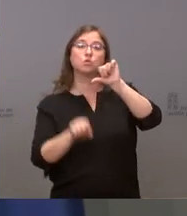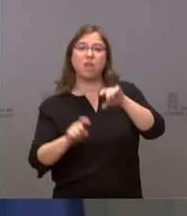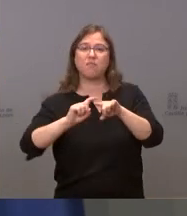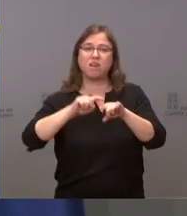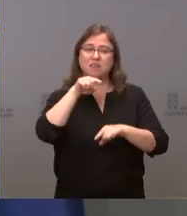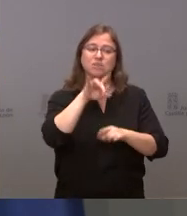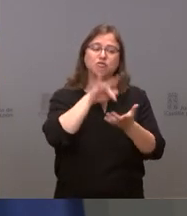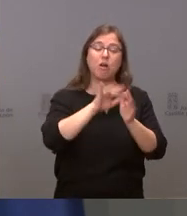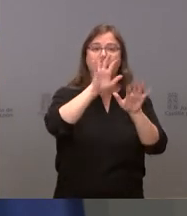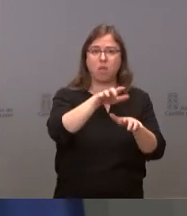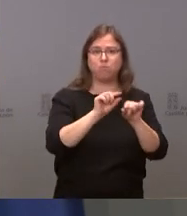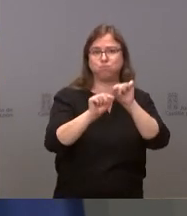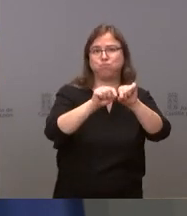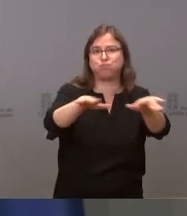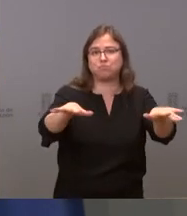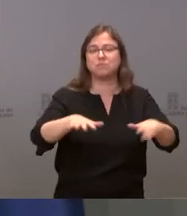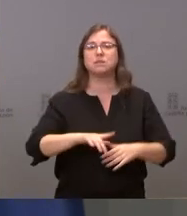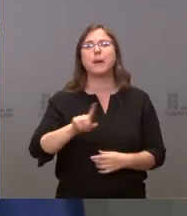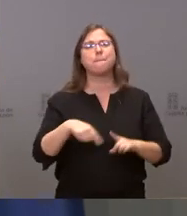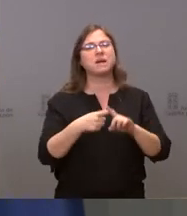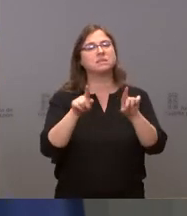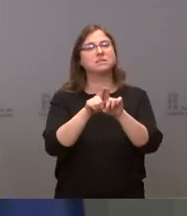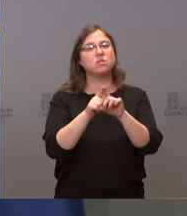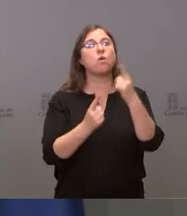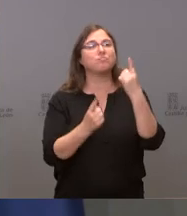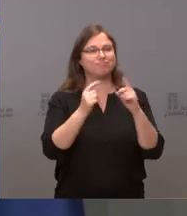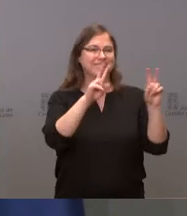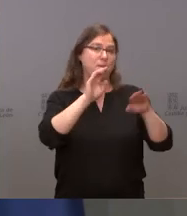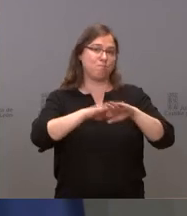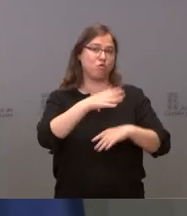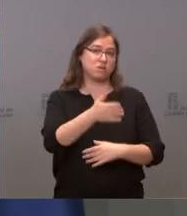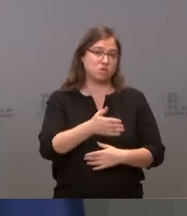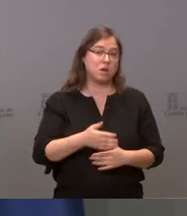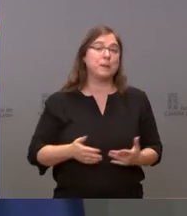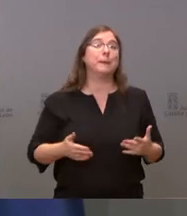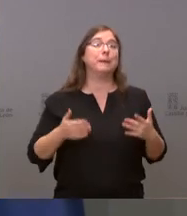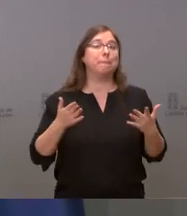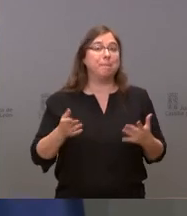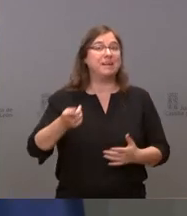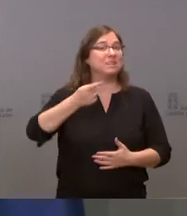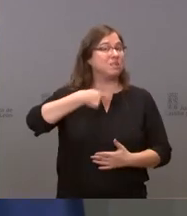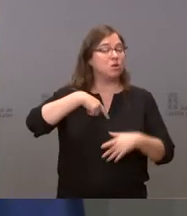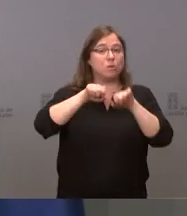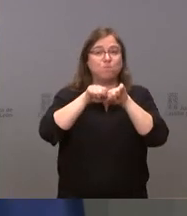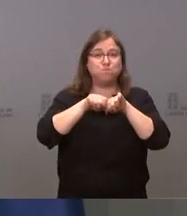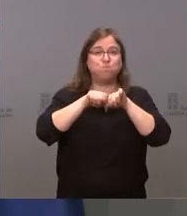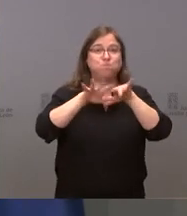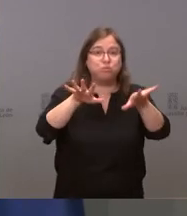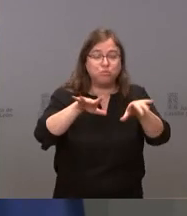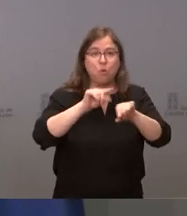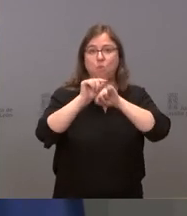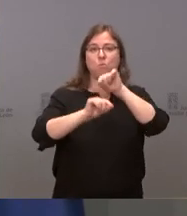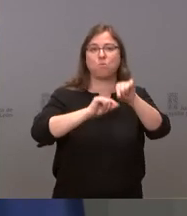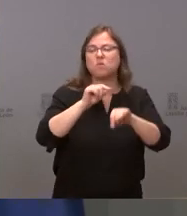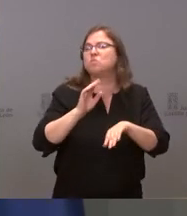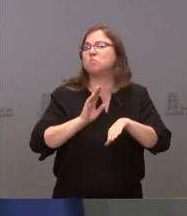Eso puede explicar también parte de este asunto. Pero el modo de propagación del virus, los motivos de propagación,